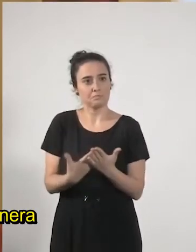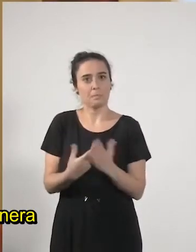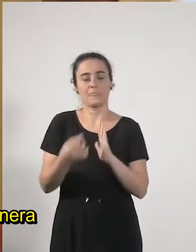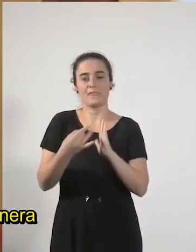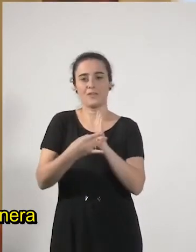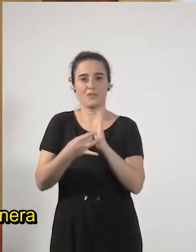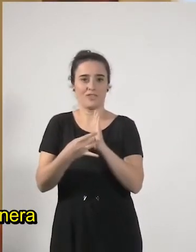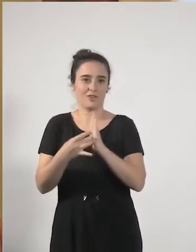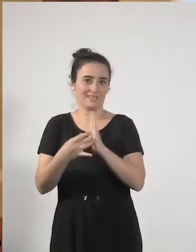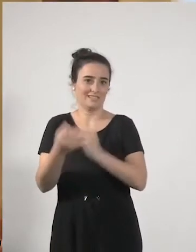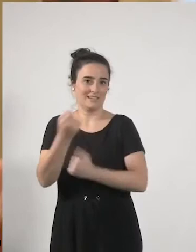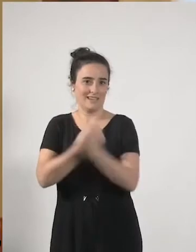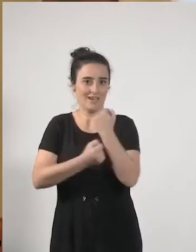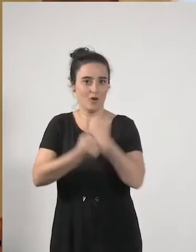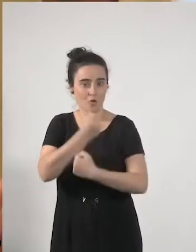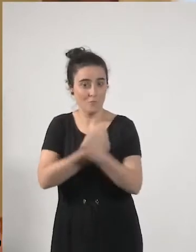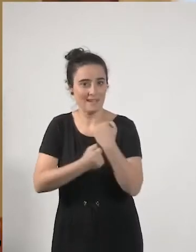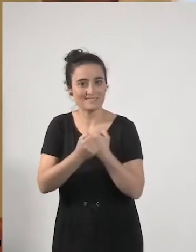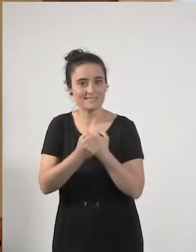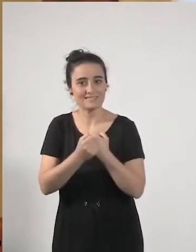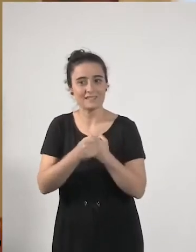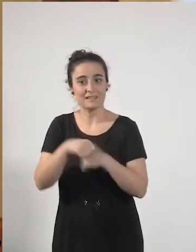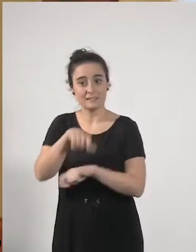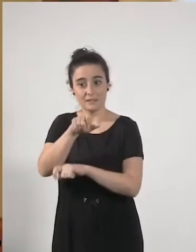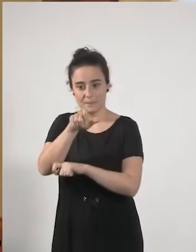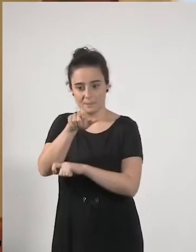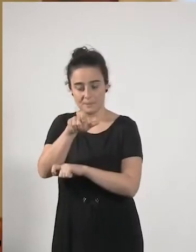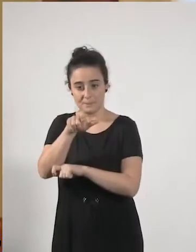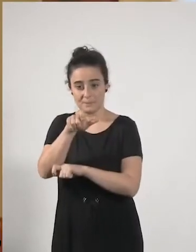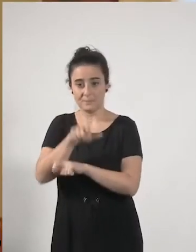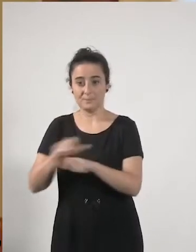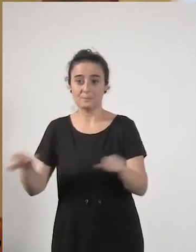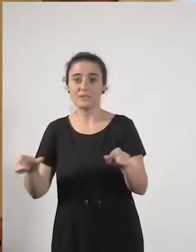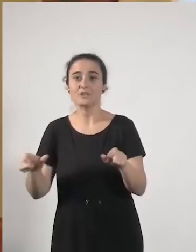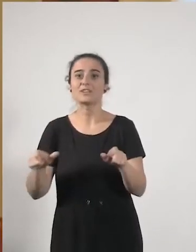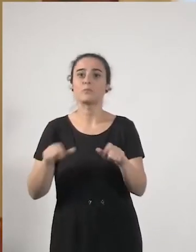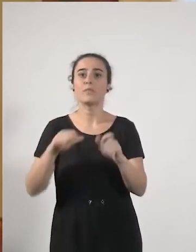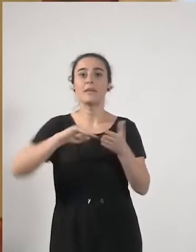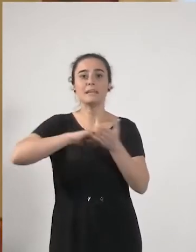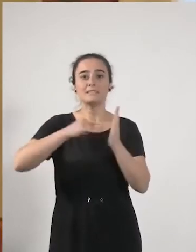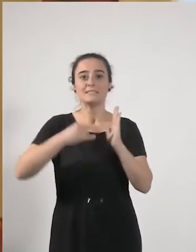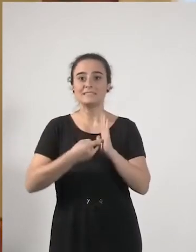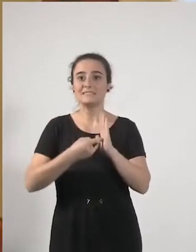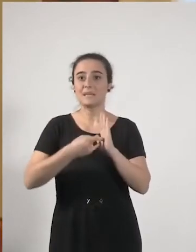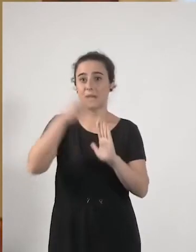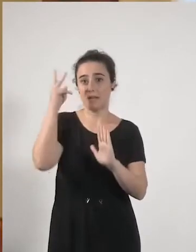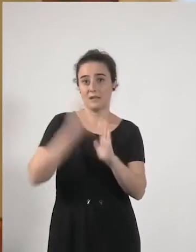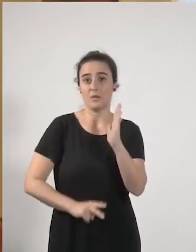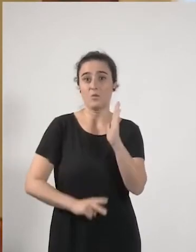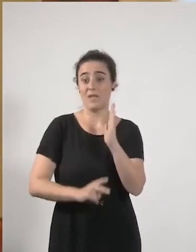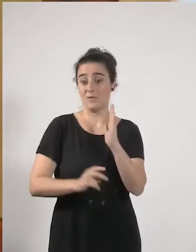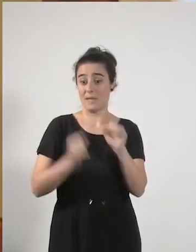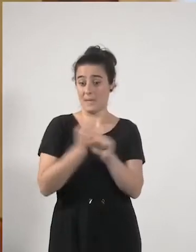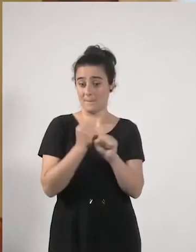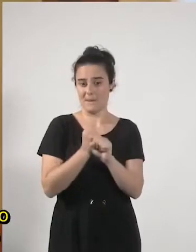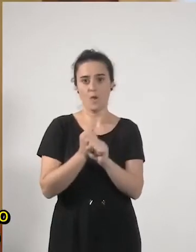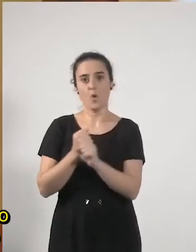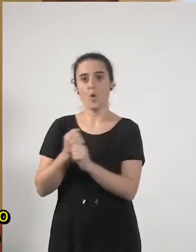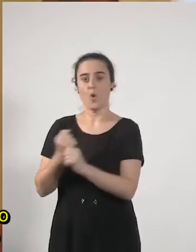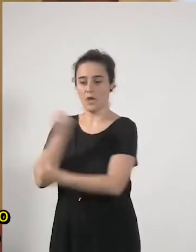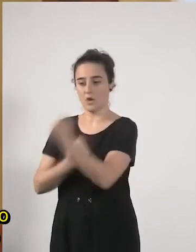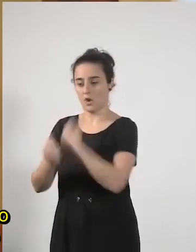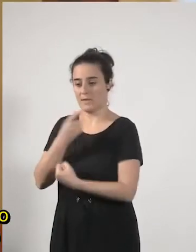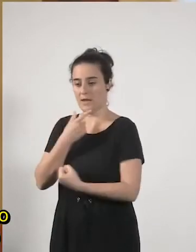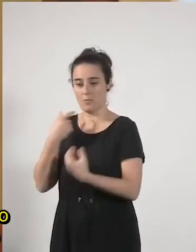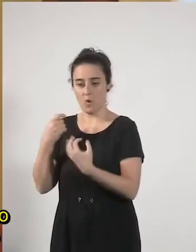económicas de quienes están fuera del sistema regulado de empleo de quienes están en la economía informal sabemos